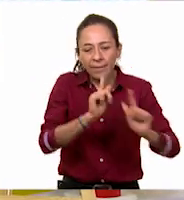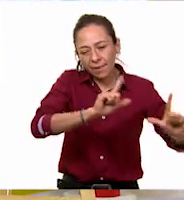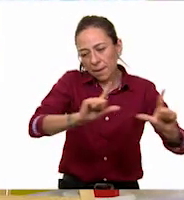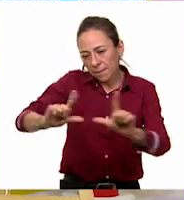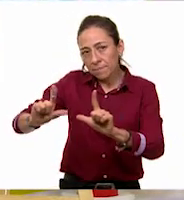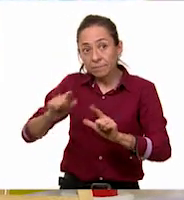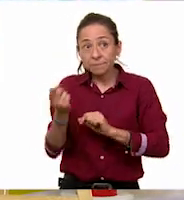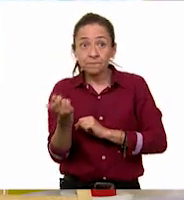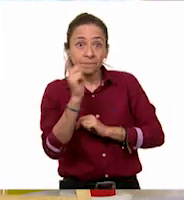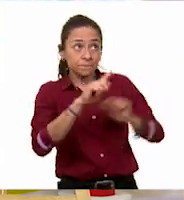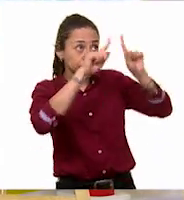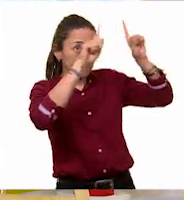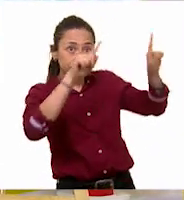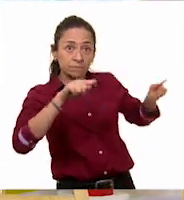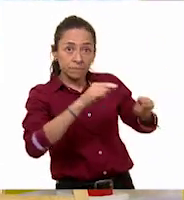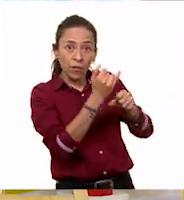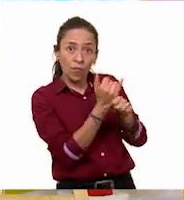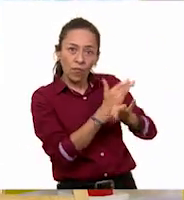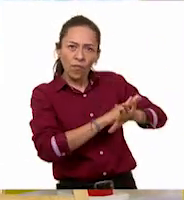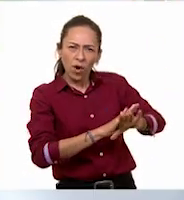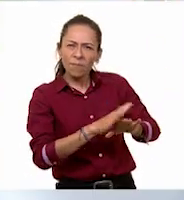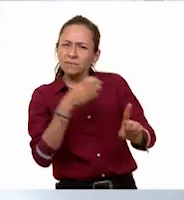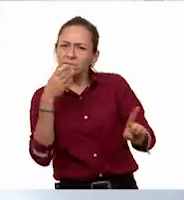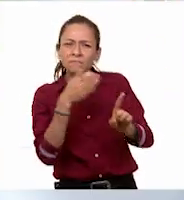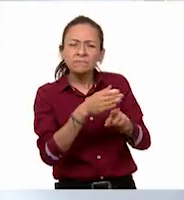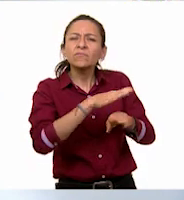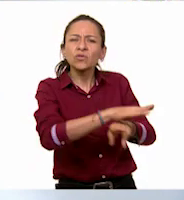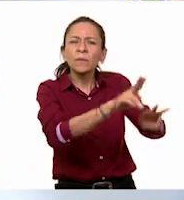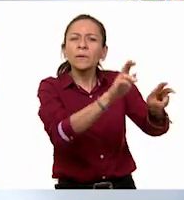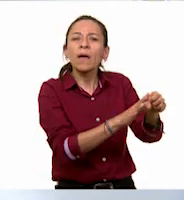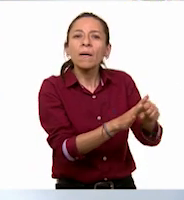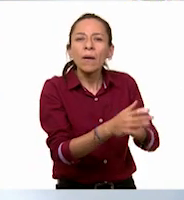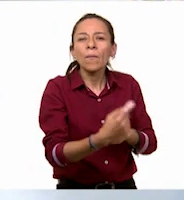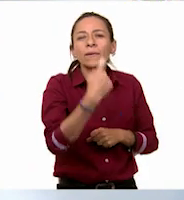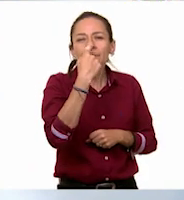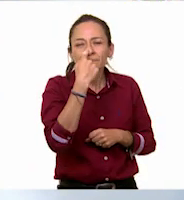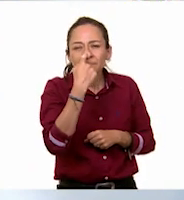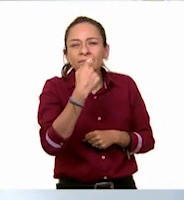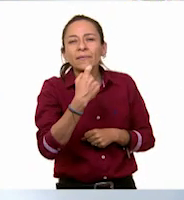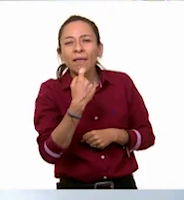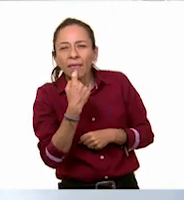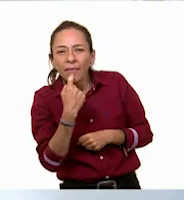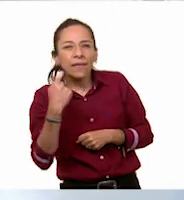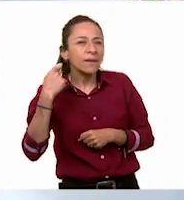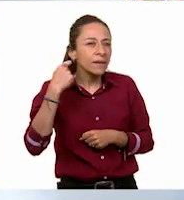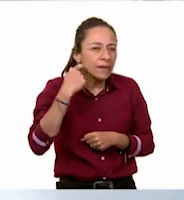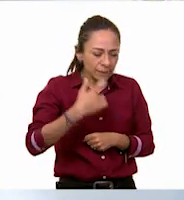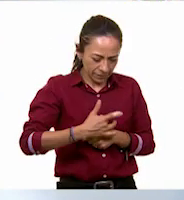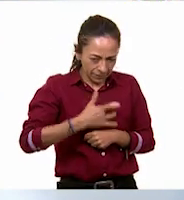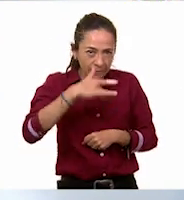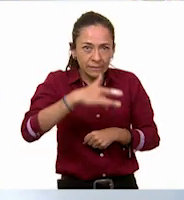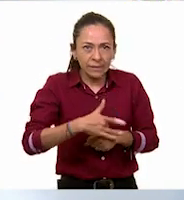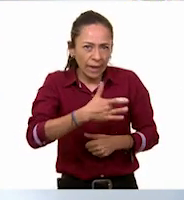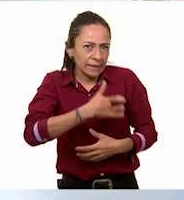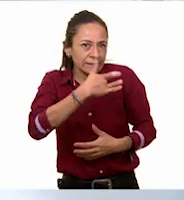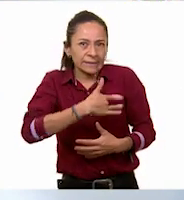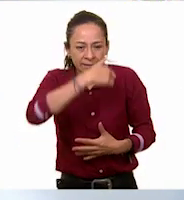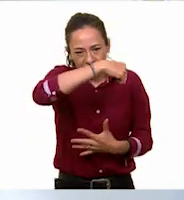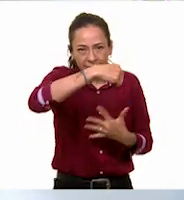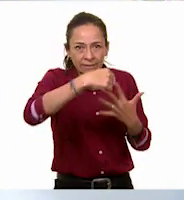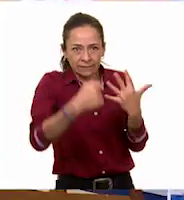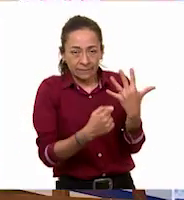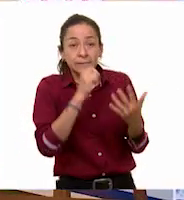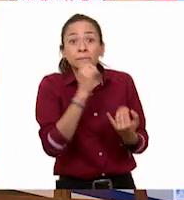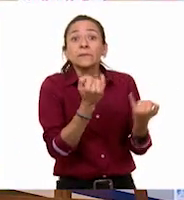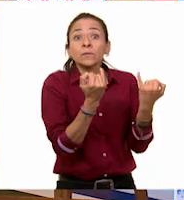los sentidos. Y esta es nuestra área de juegos y actividades recreativas. Ustedes pueden